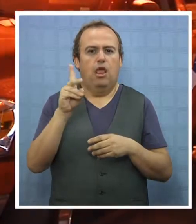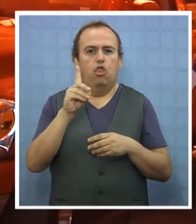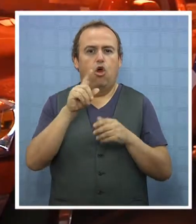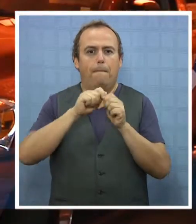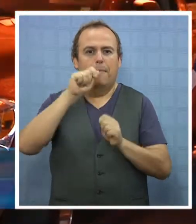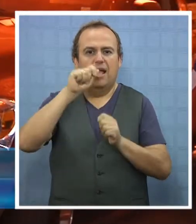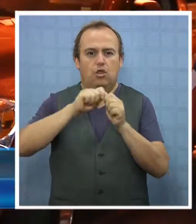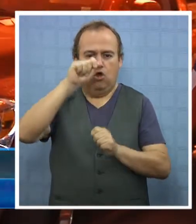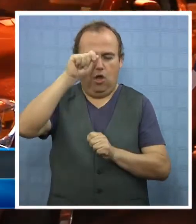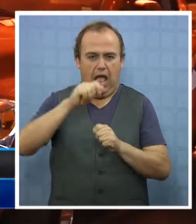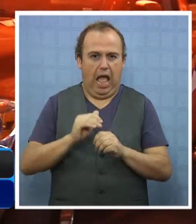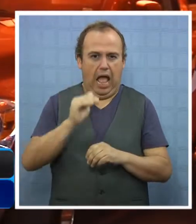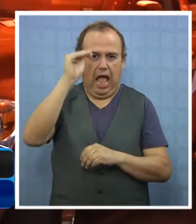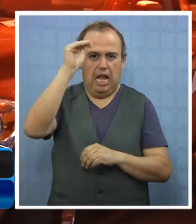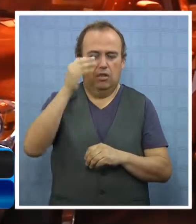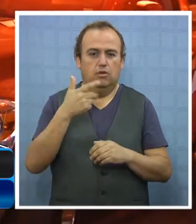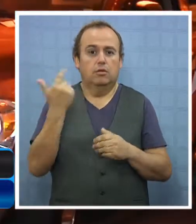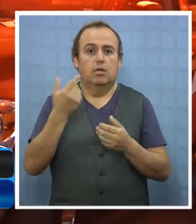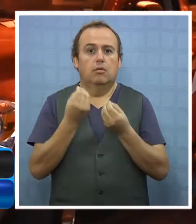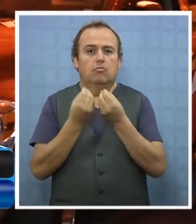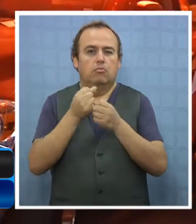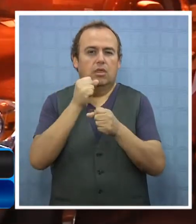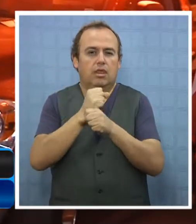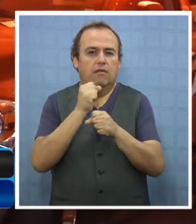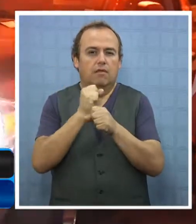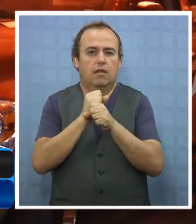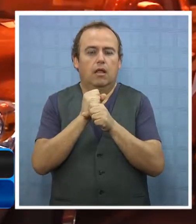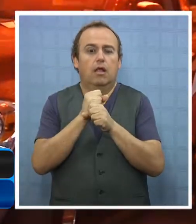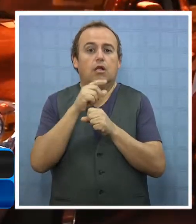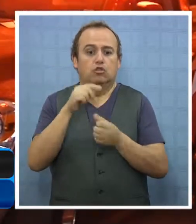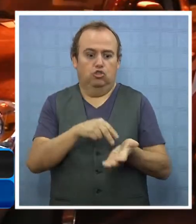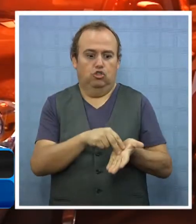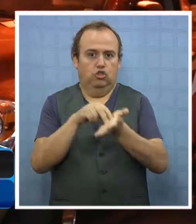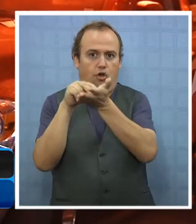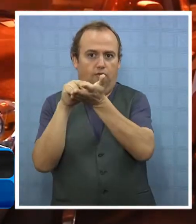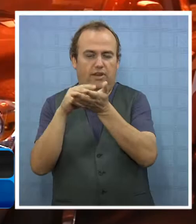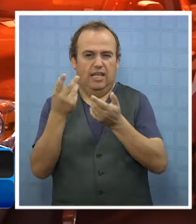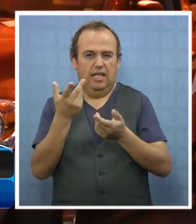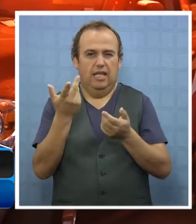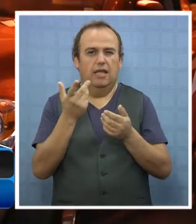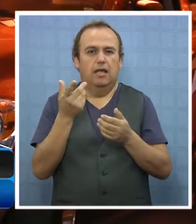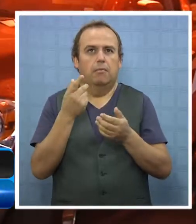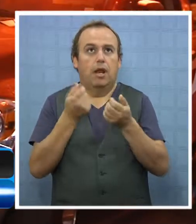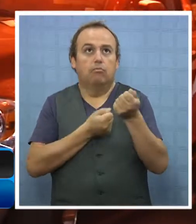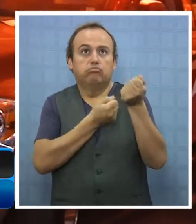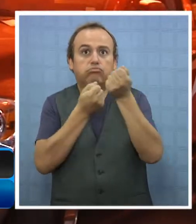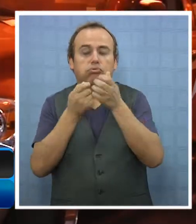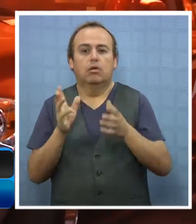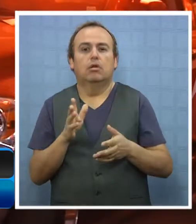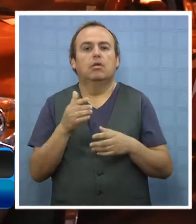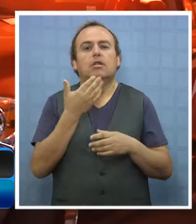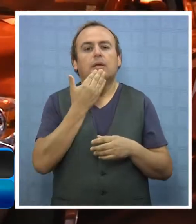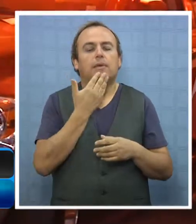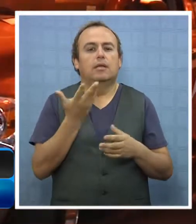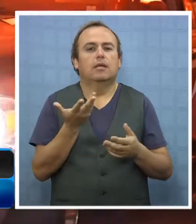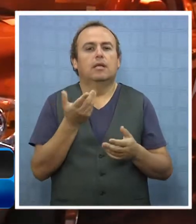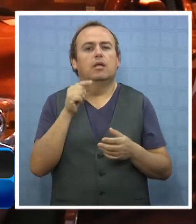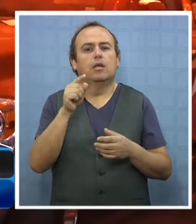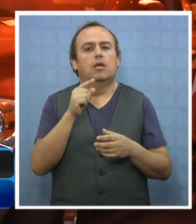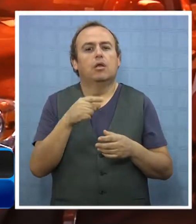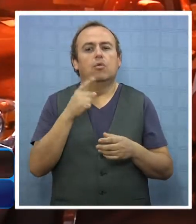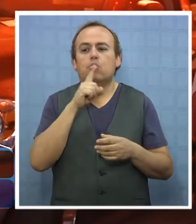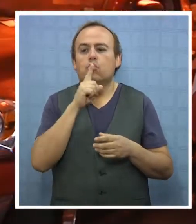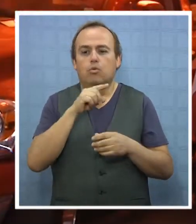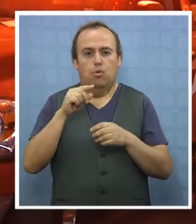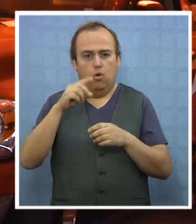altura, que es bastante dúctil para trabajo, sobre todo lo que es Sofri. Tenemos carros de transporte, como el que está en mi espalda también, que es última adquisición del Cuerpo